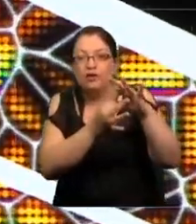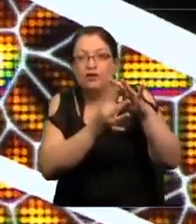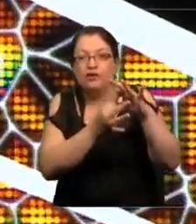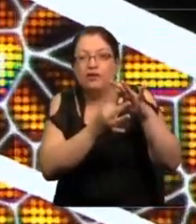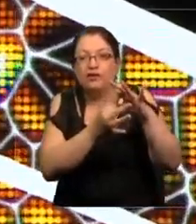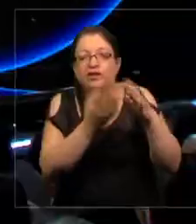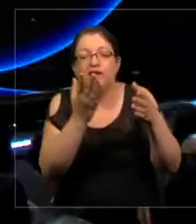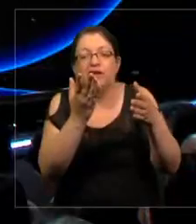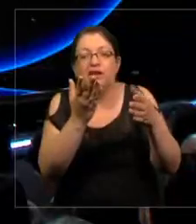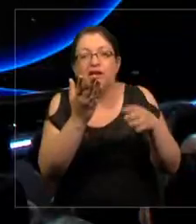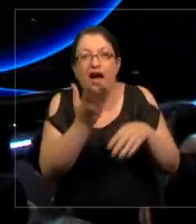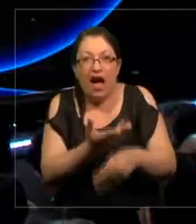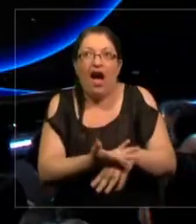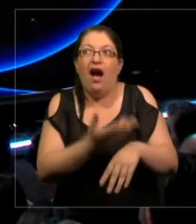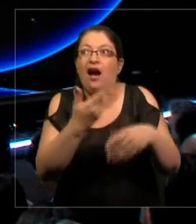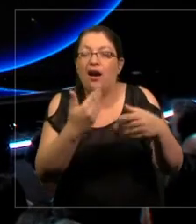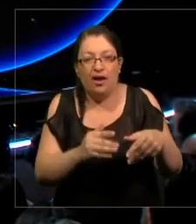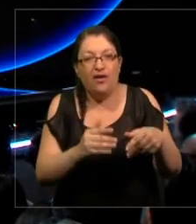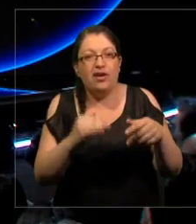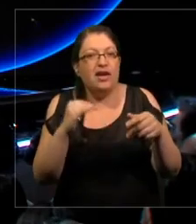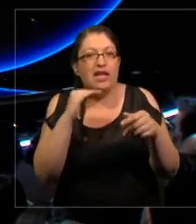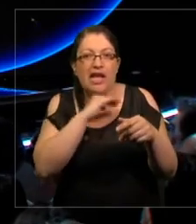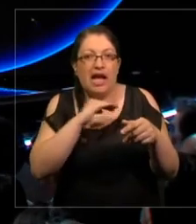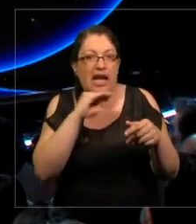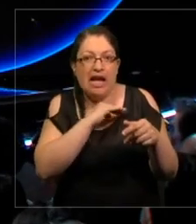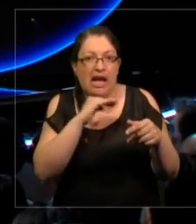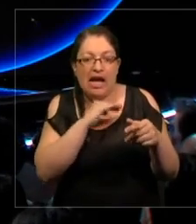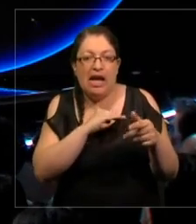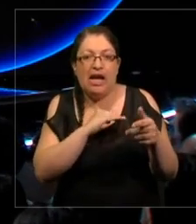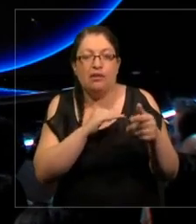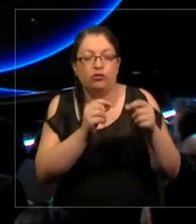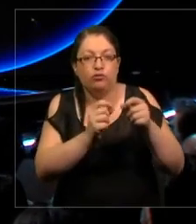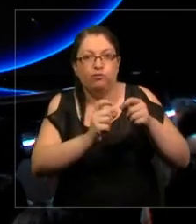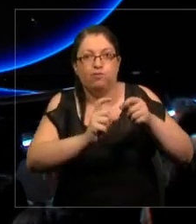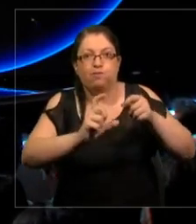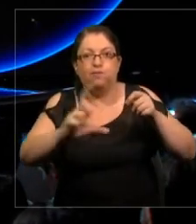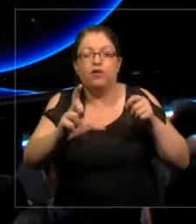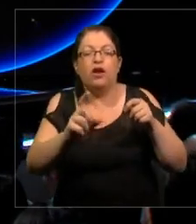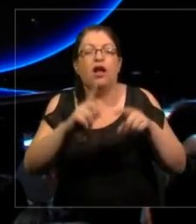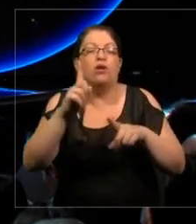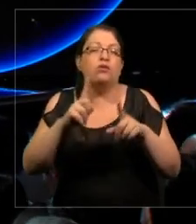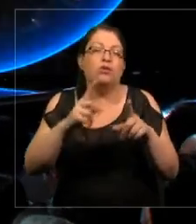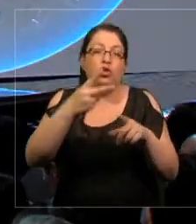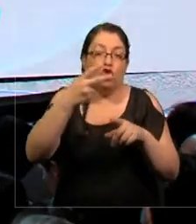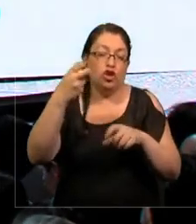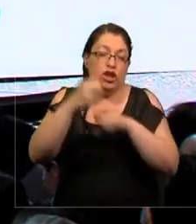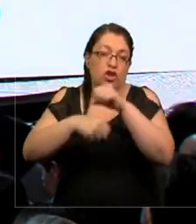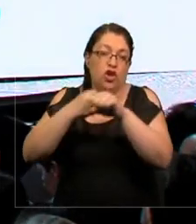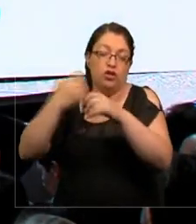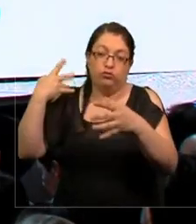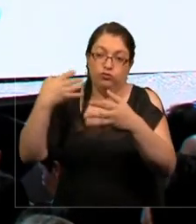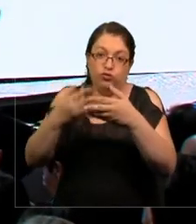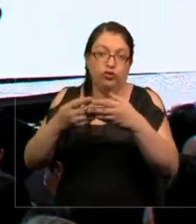ocurriendo más rápido que una tasa exponencial por los últimos 200 años.